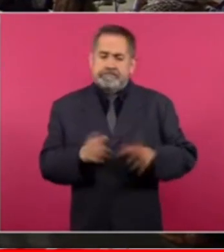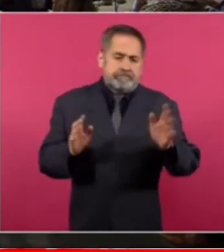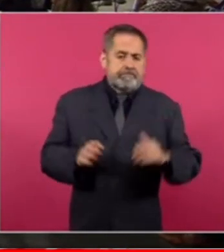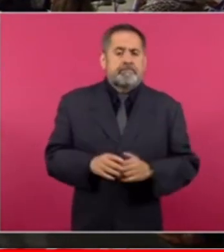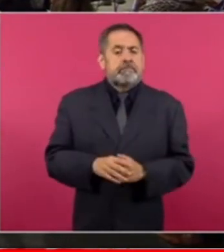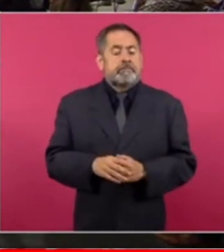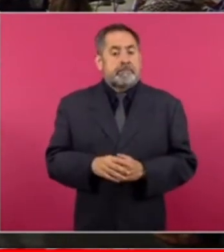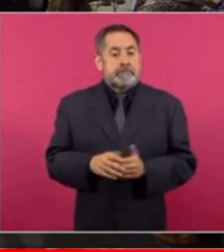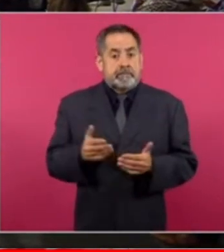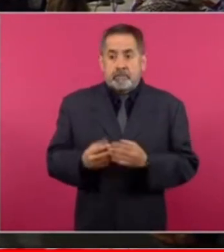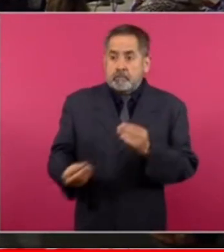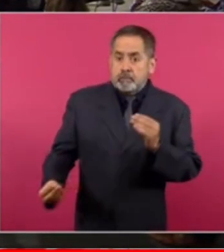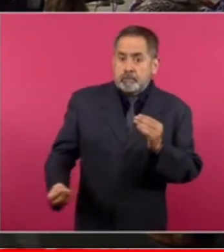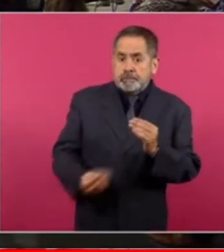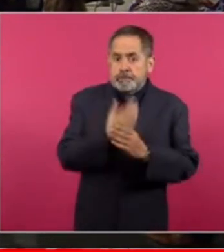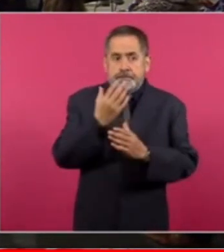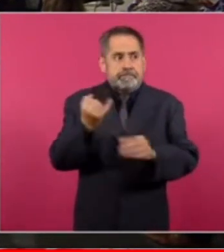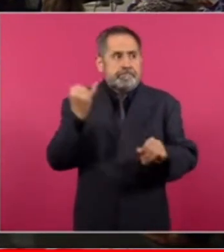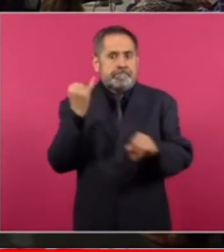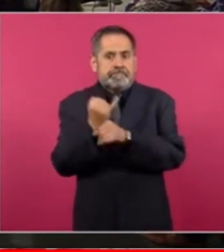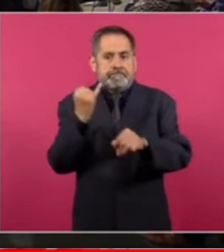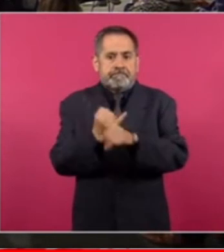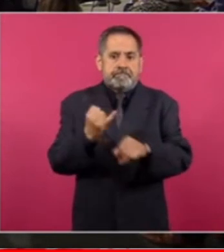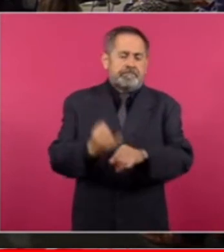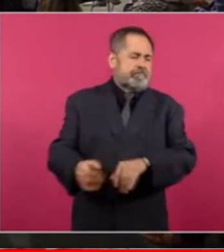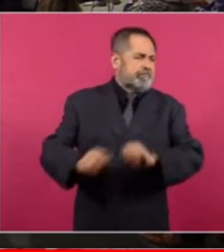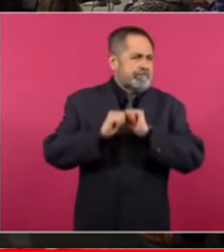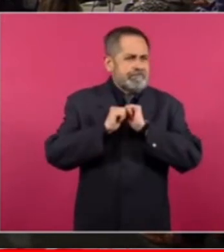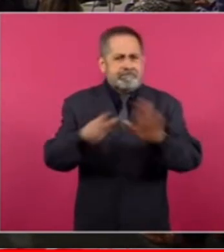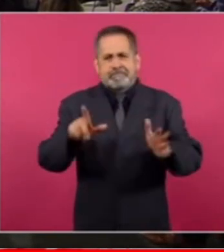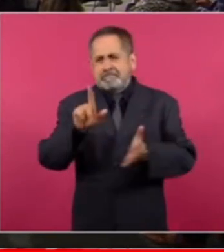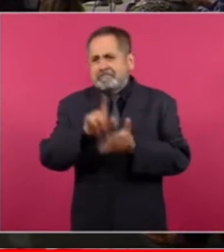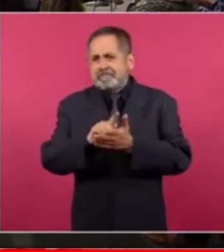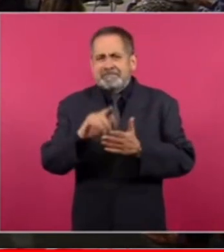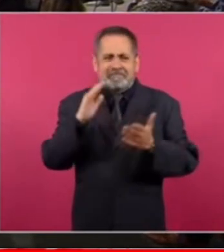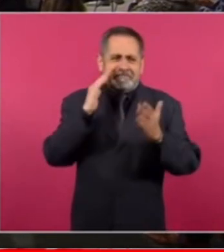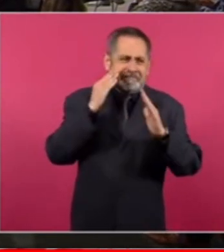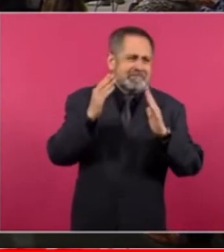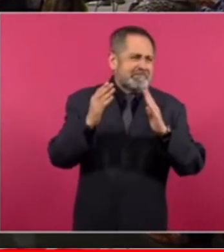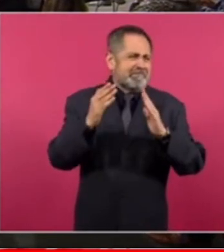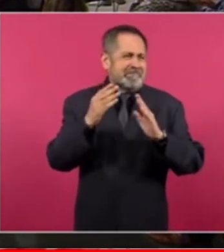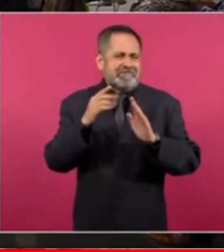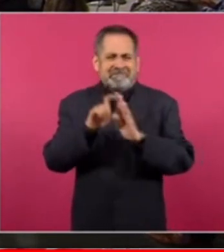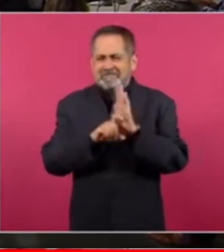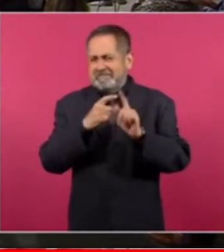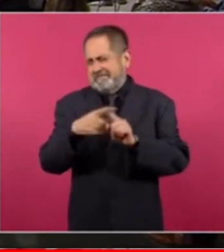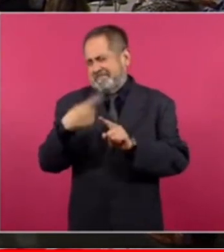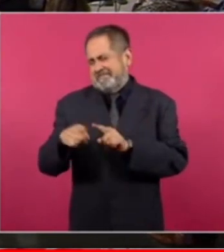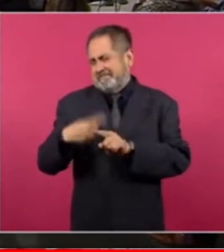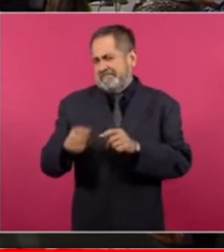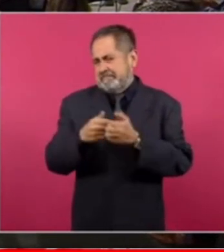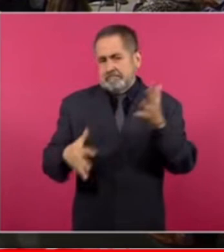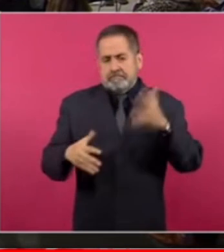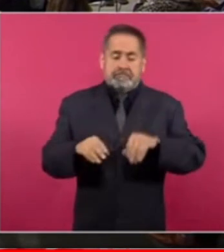las redes y si son un avance